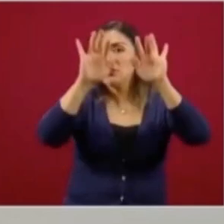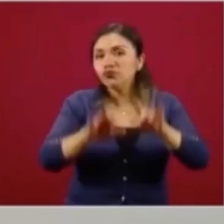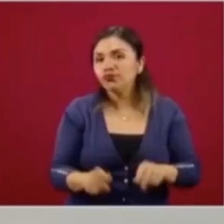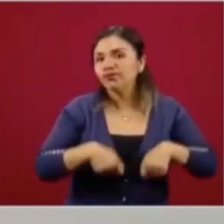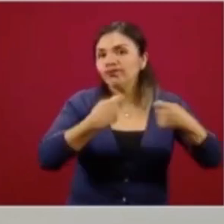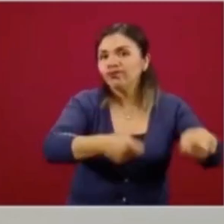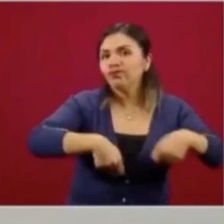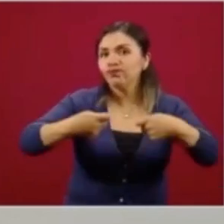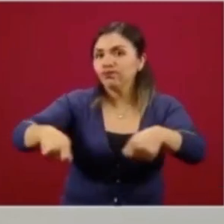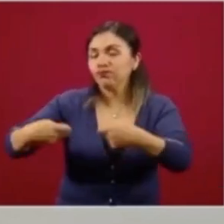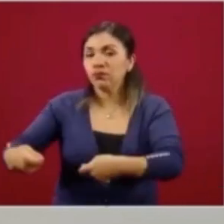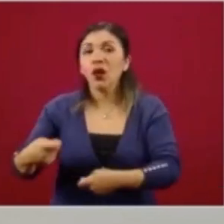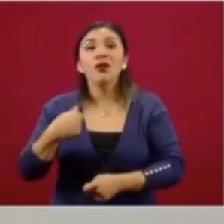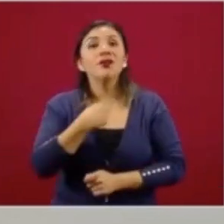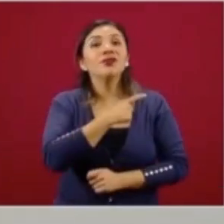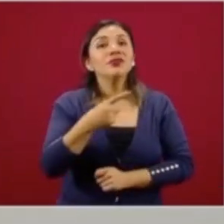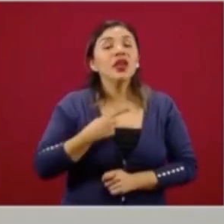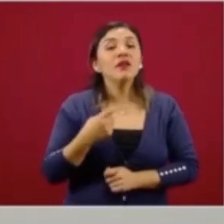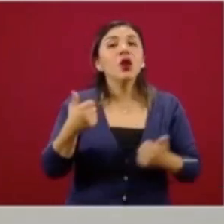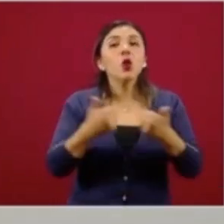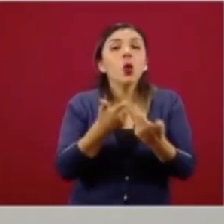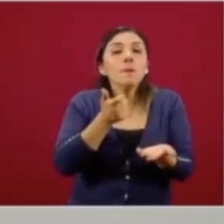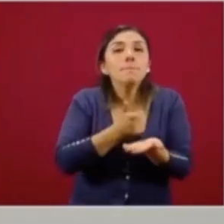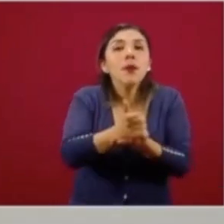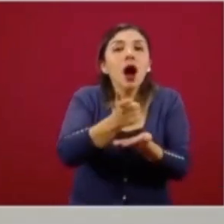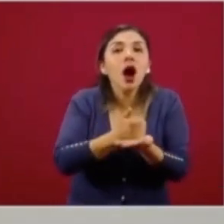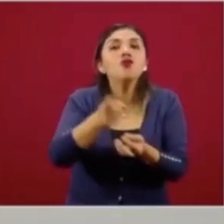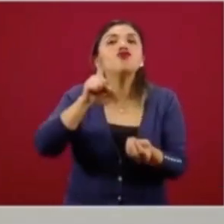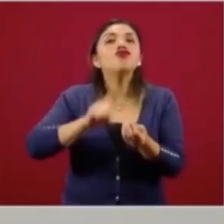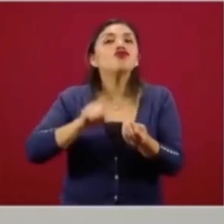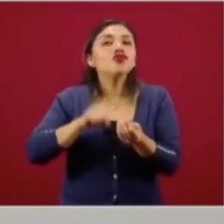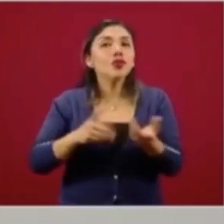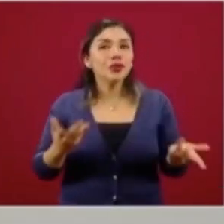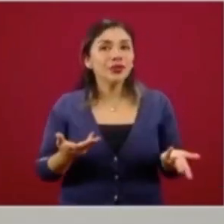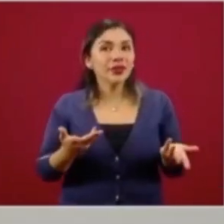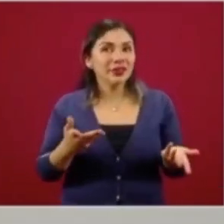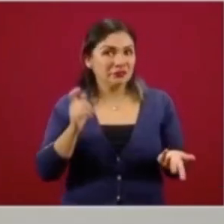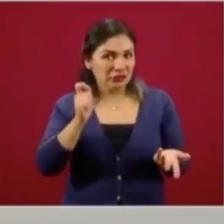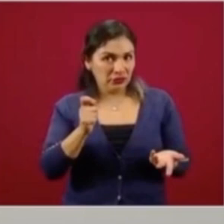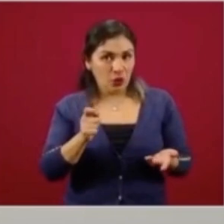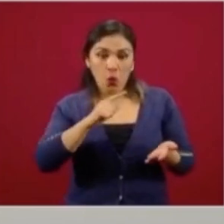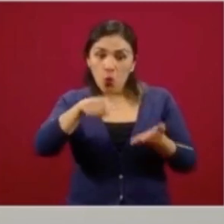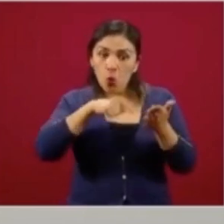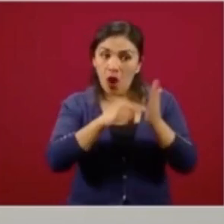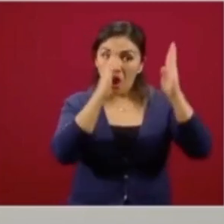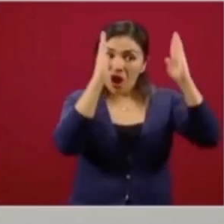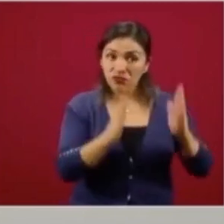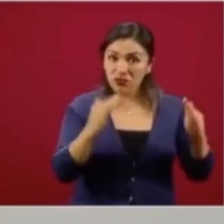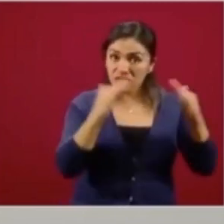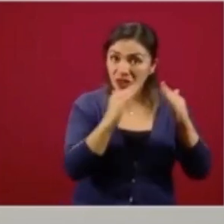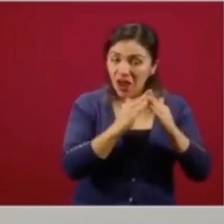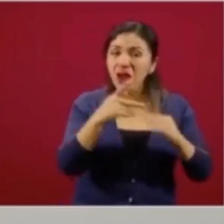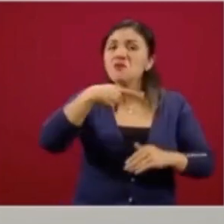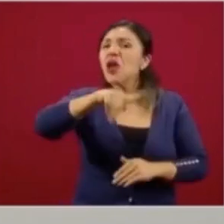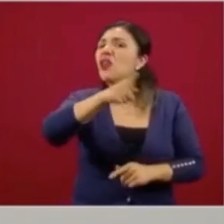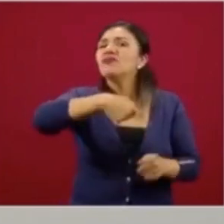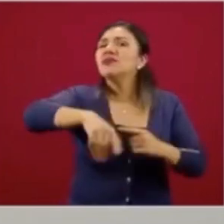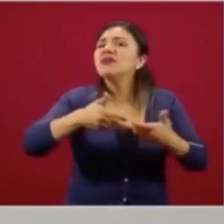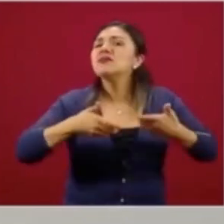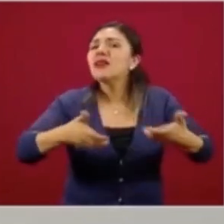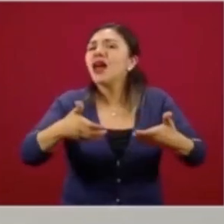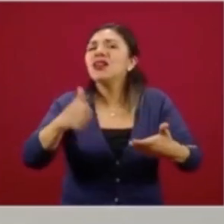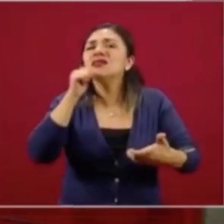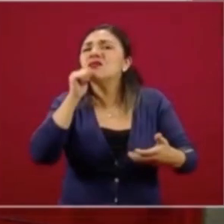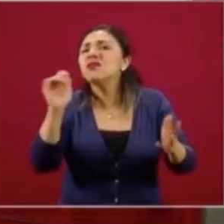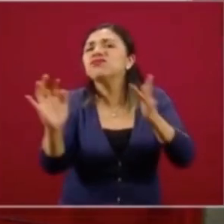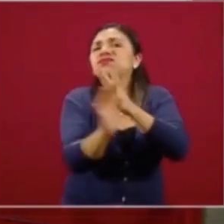porque tendríamos que tener un medio de pago y ya sea que esté fijo, pero ellos regularmente están en